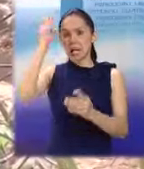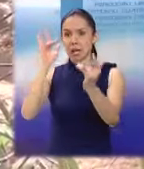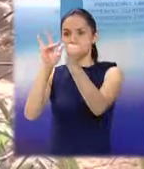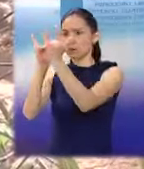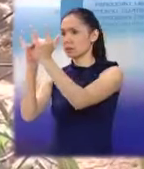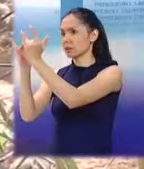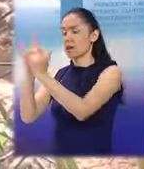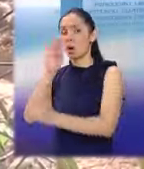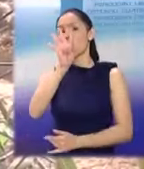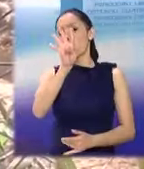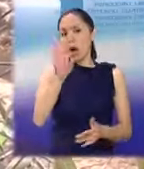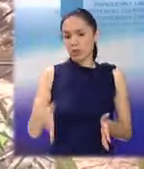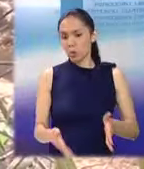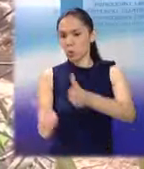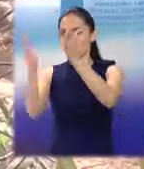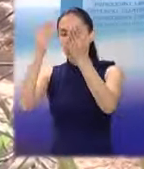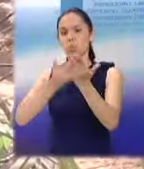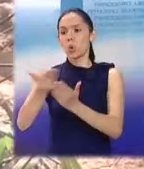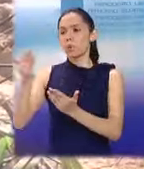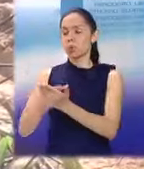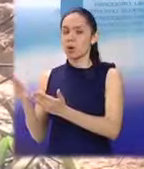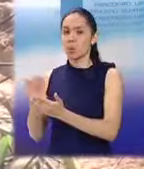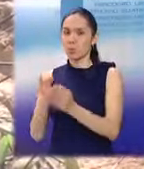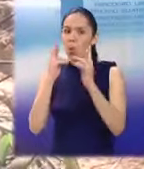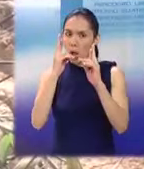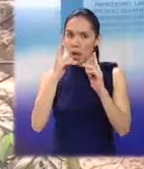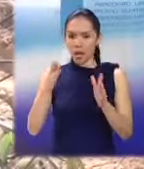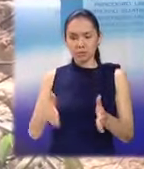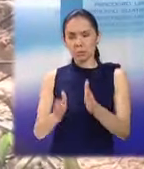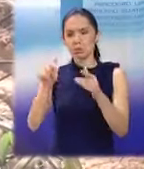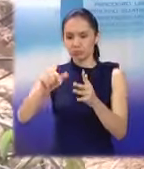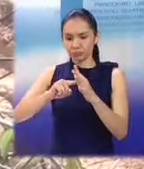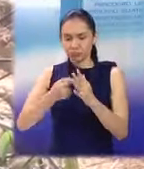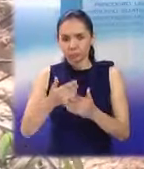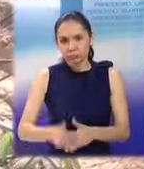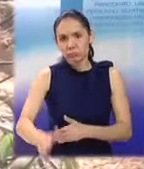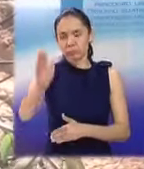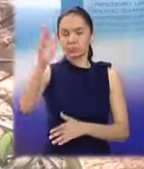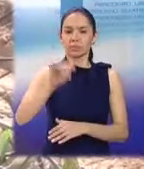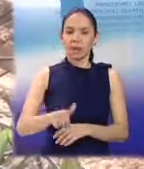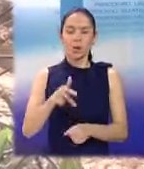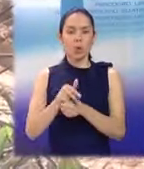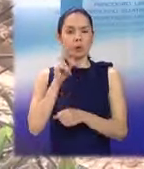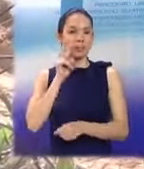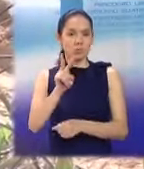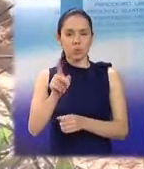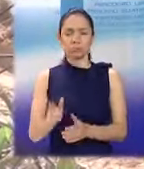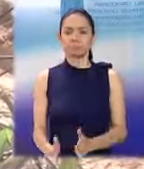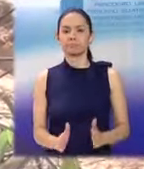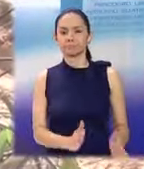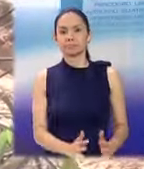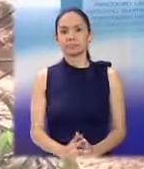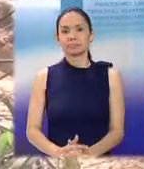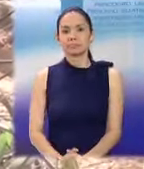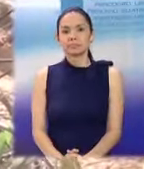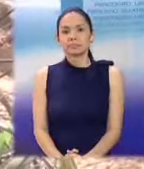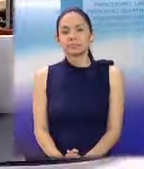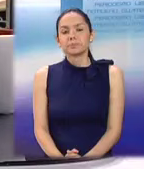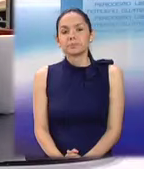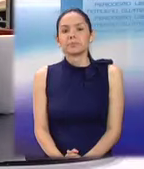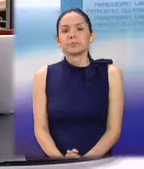Guatemala en paz, para el noticiero Guatevisión, desde Ixcán, reportó Santiago Botón.